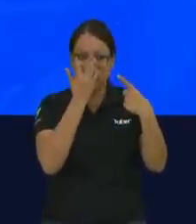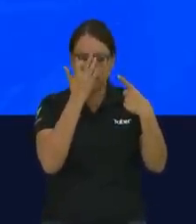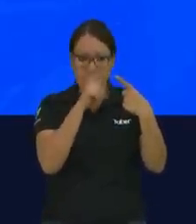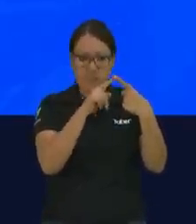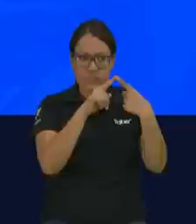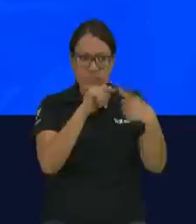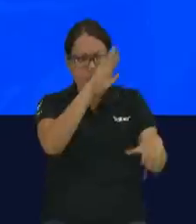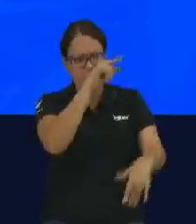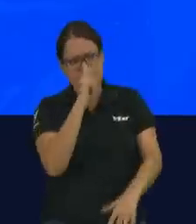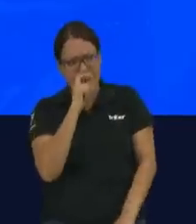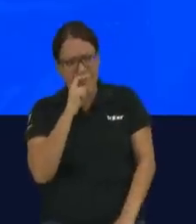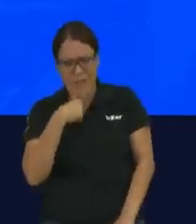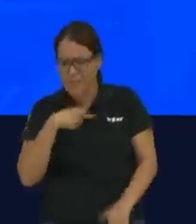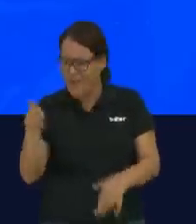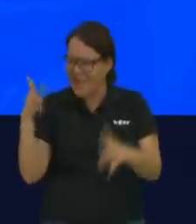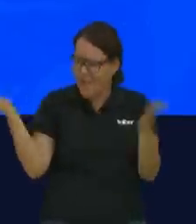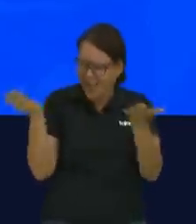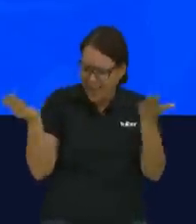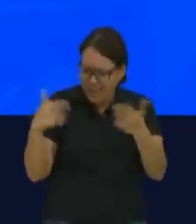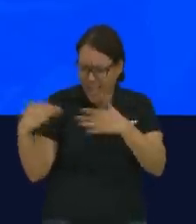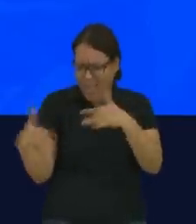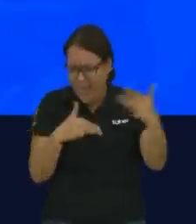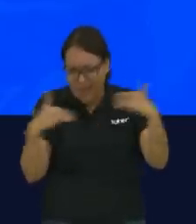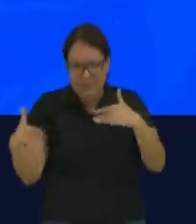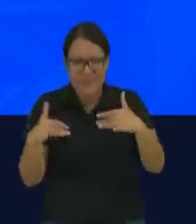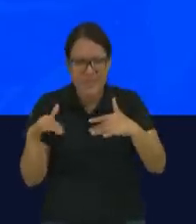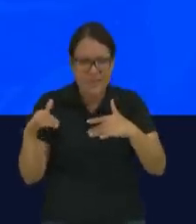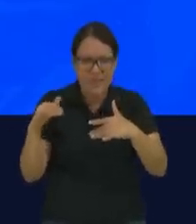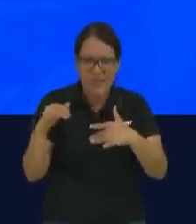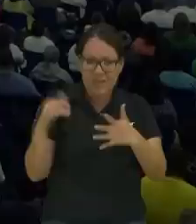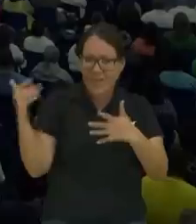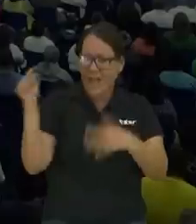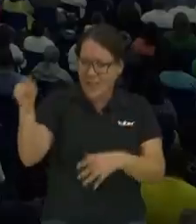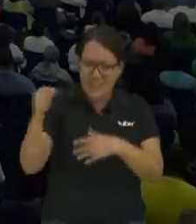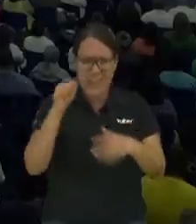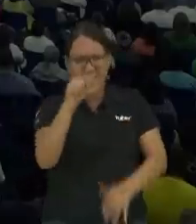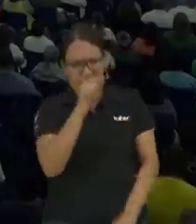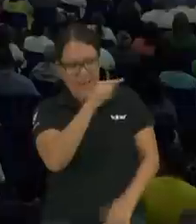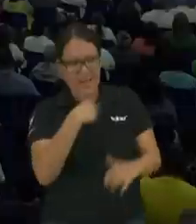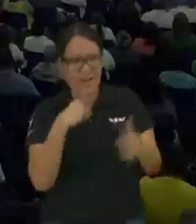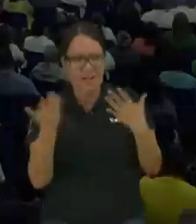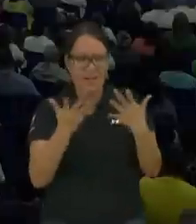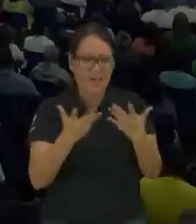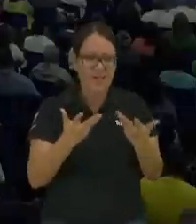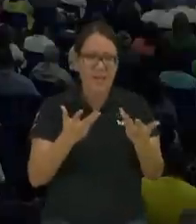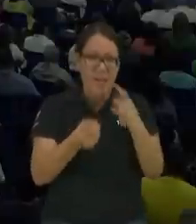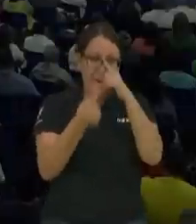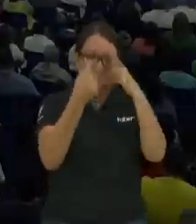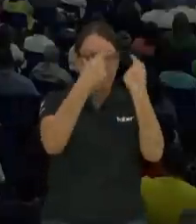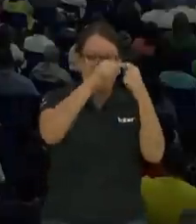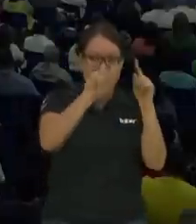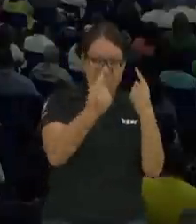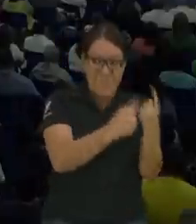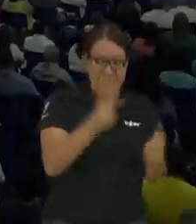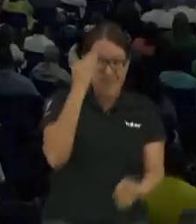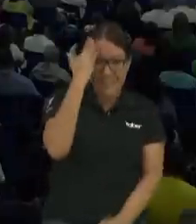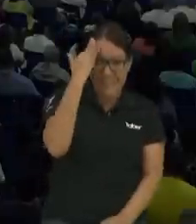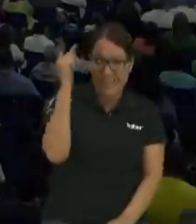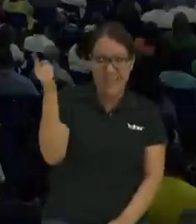Papá, yo voy a ser por aquí, voy a tener 20 millones por allá y 30 millones por allá y yo tengo una súper empresa, pero todo el mundo sabe que es un truán.